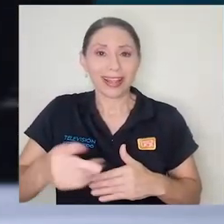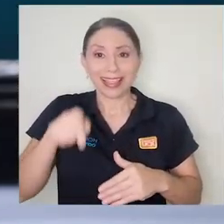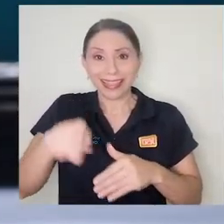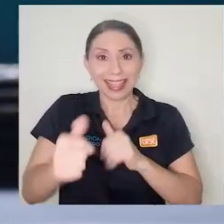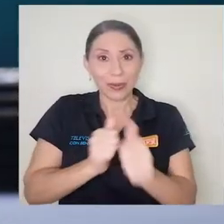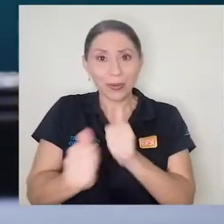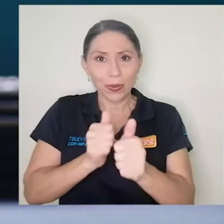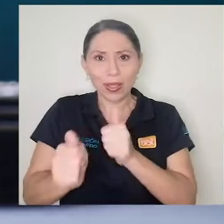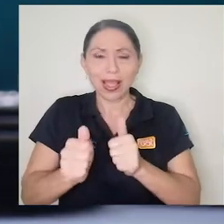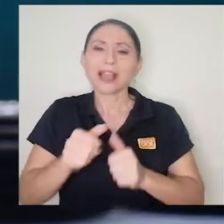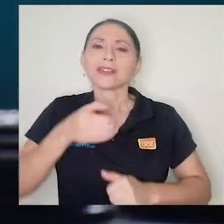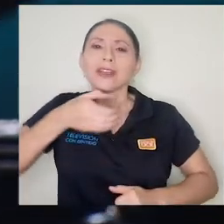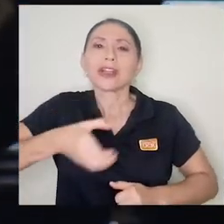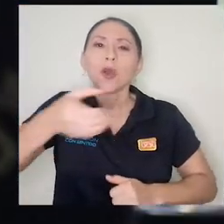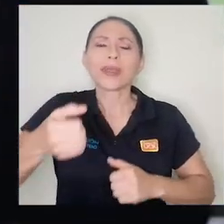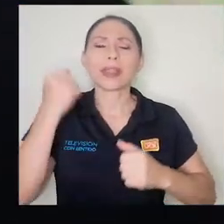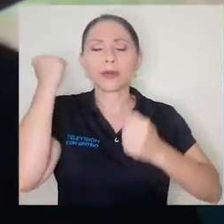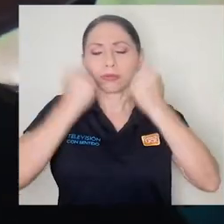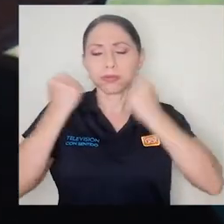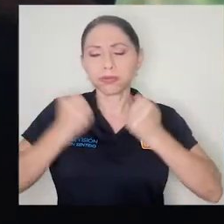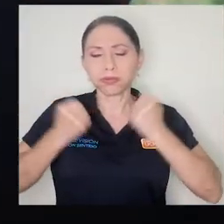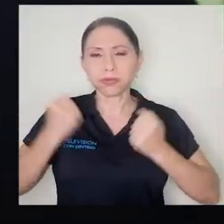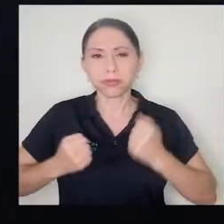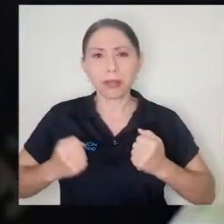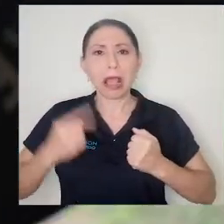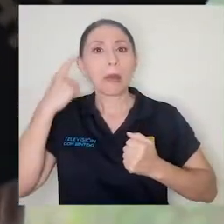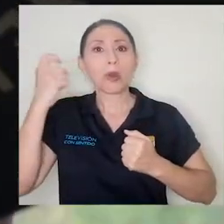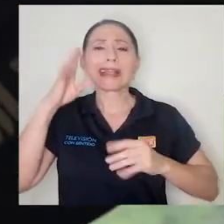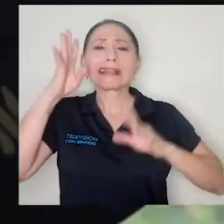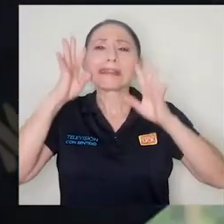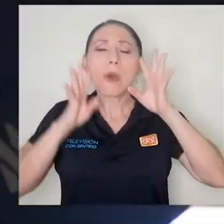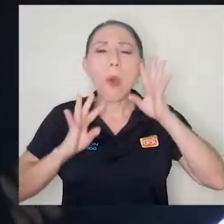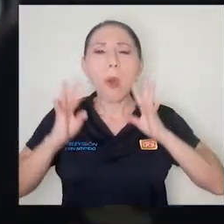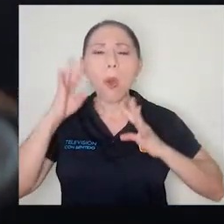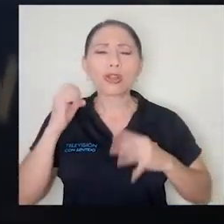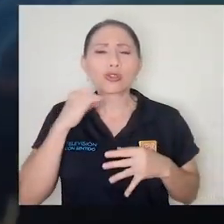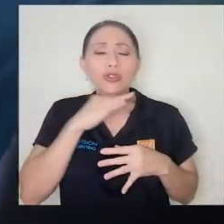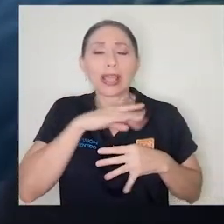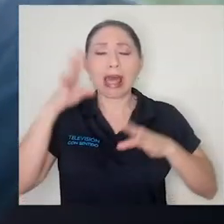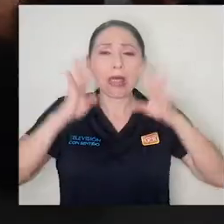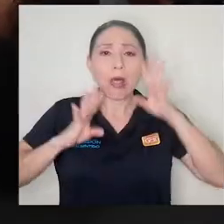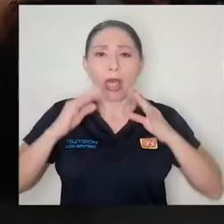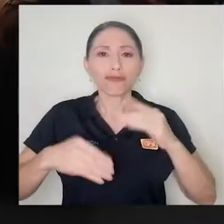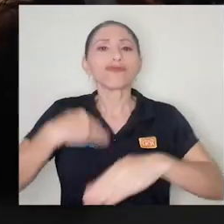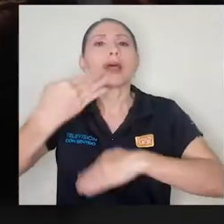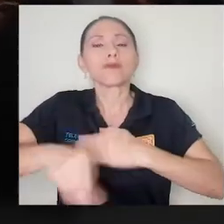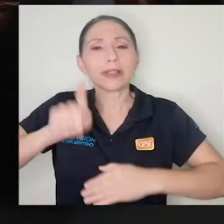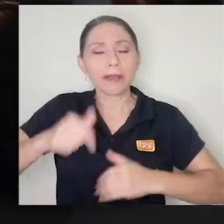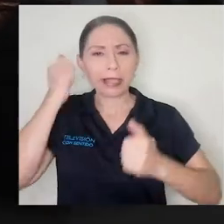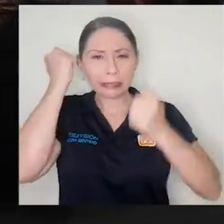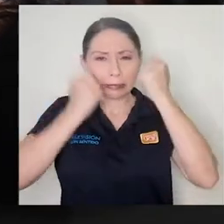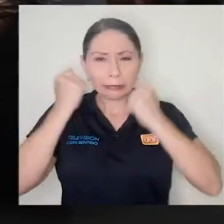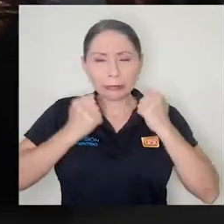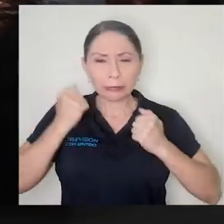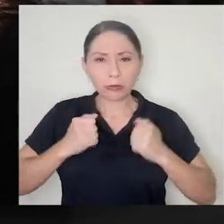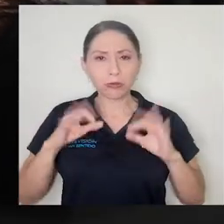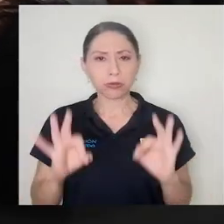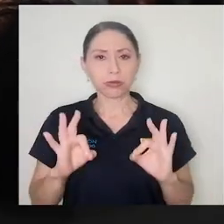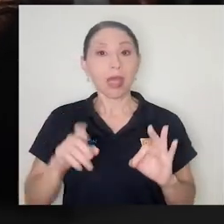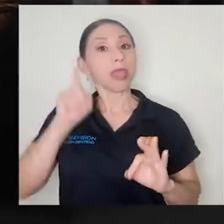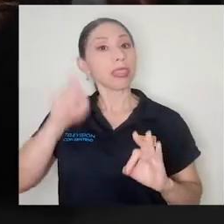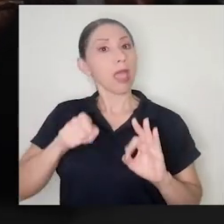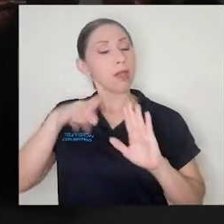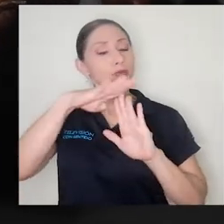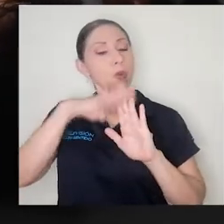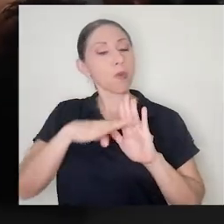ducharse para eliminar los gérmenes del cuerpo provocados por el sudor y la suciedad. Así como deben extremarse medidas